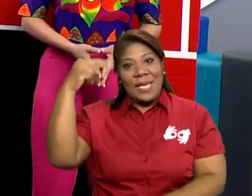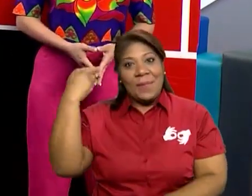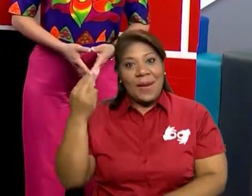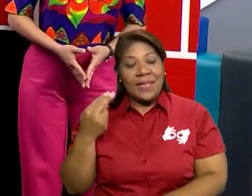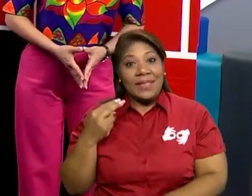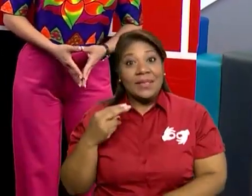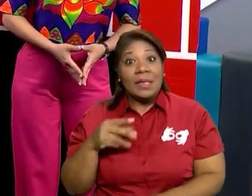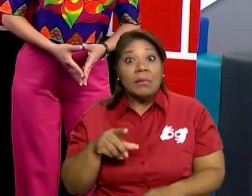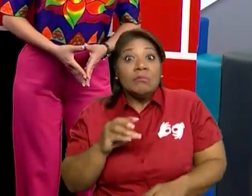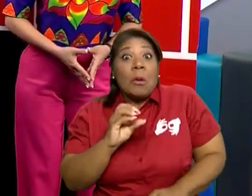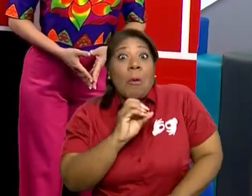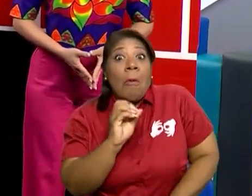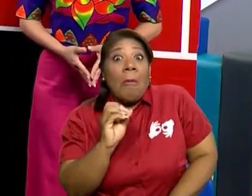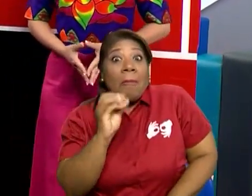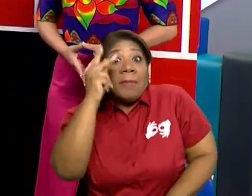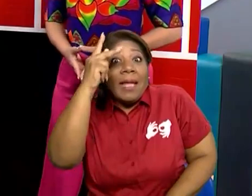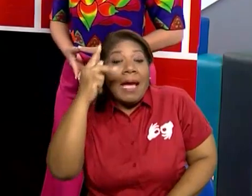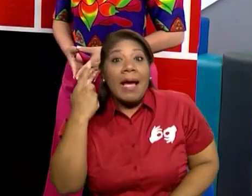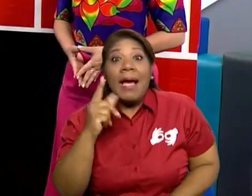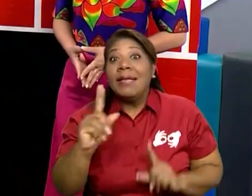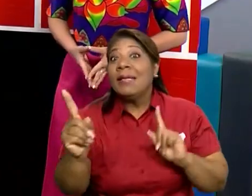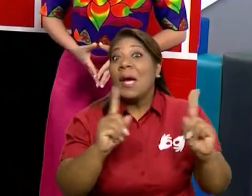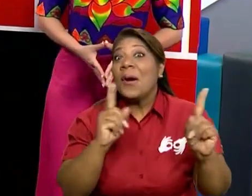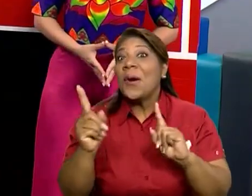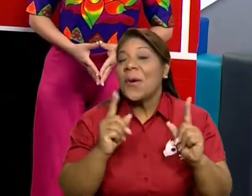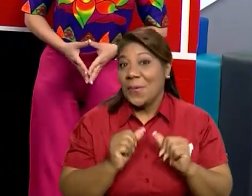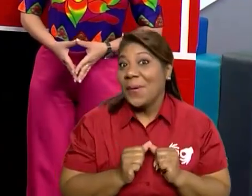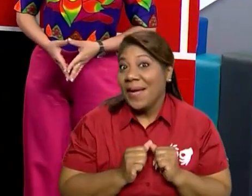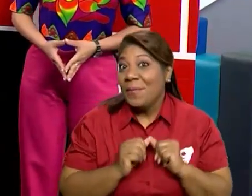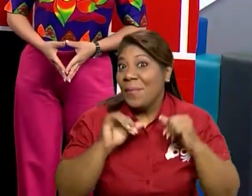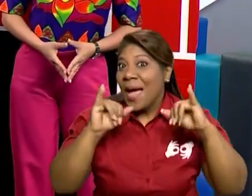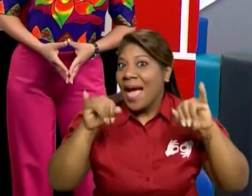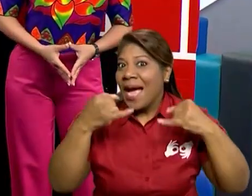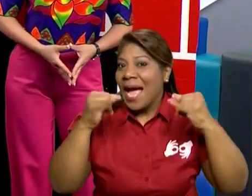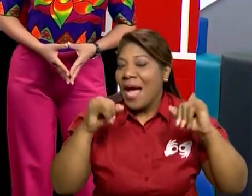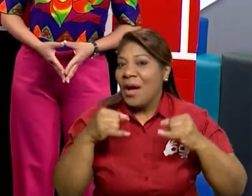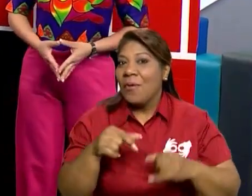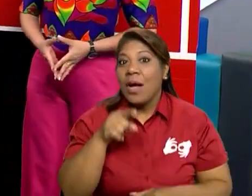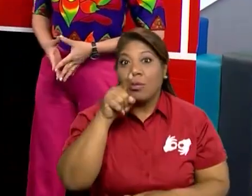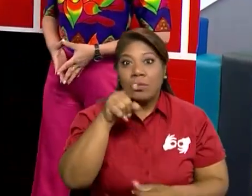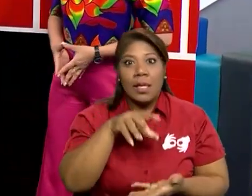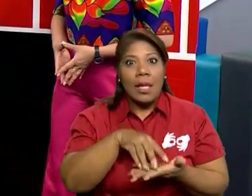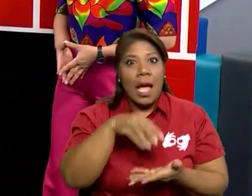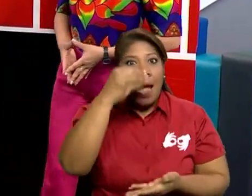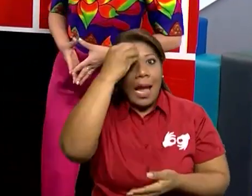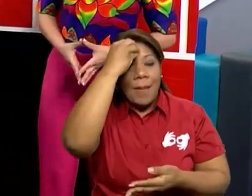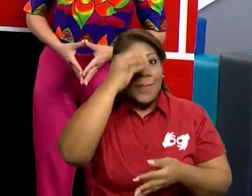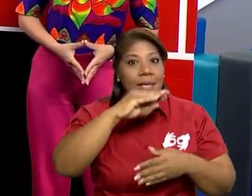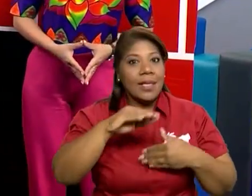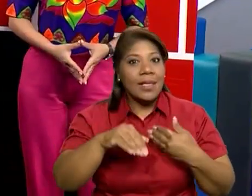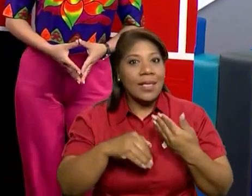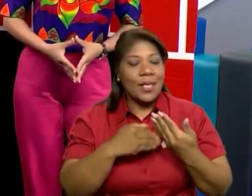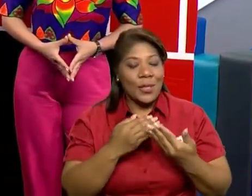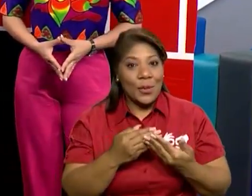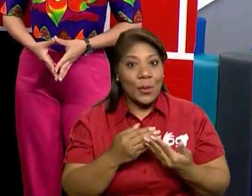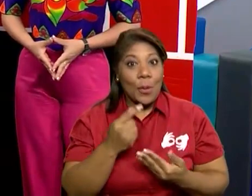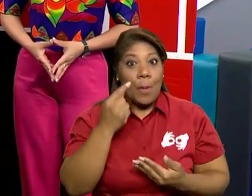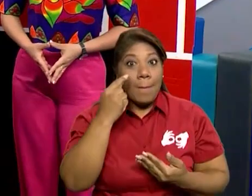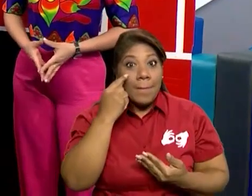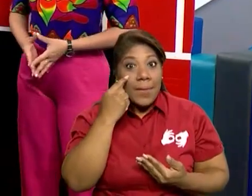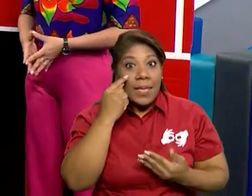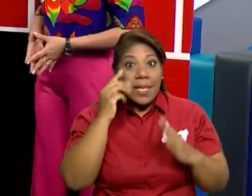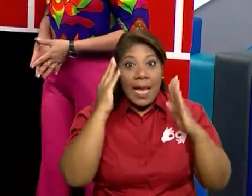que apoyarme a mí. Así que, porque ustedes ya dieron estas clases, así que vamos a ver si estás atento a las mismas.